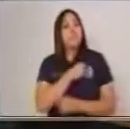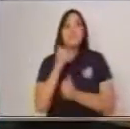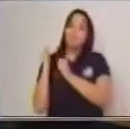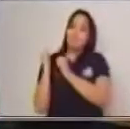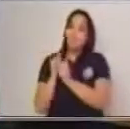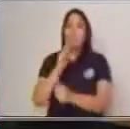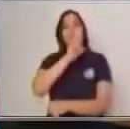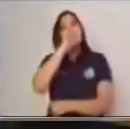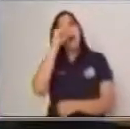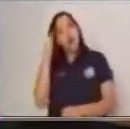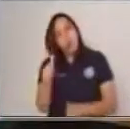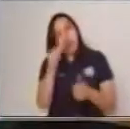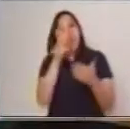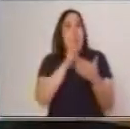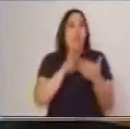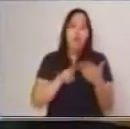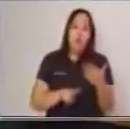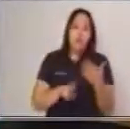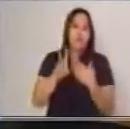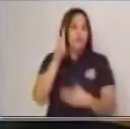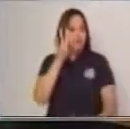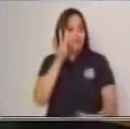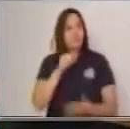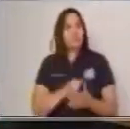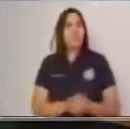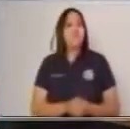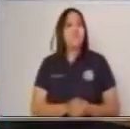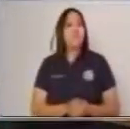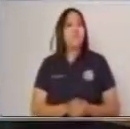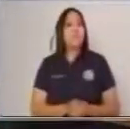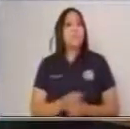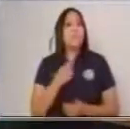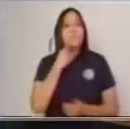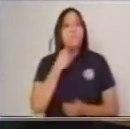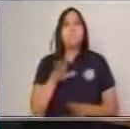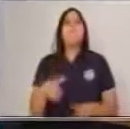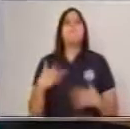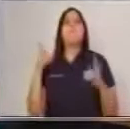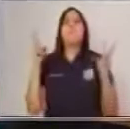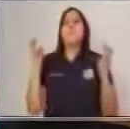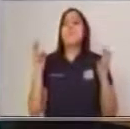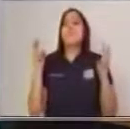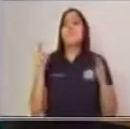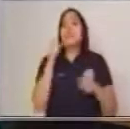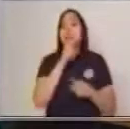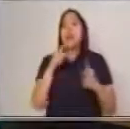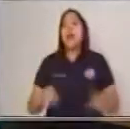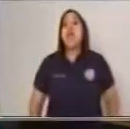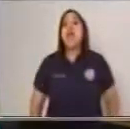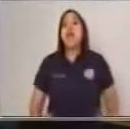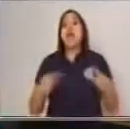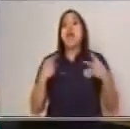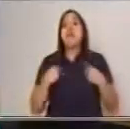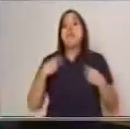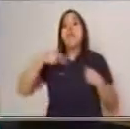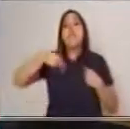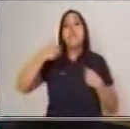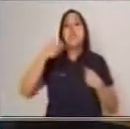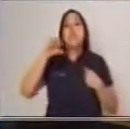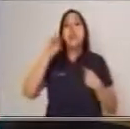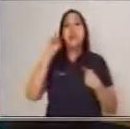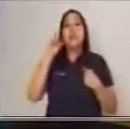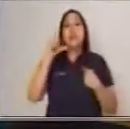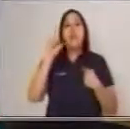la lectura de nuestro texto número dos. Y dice, de la biografía de Napoleón